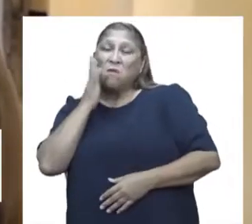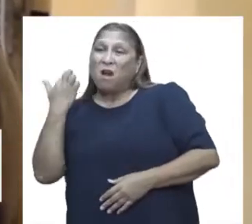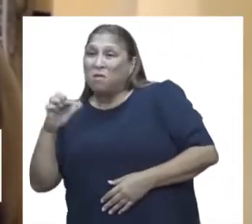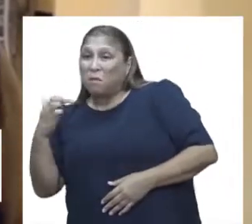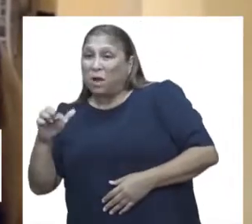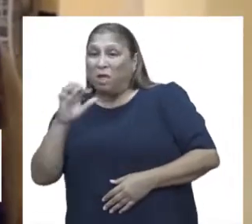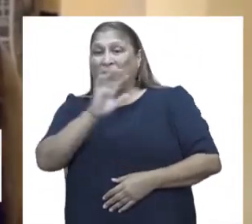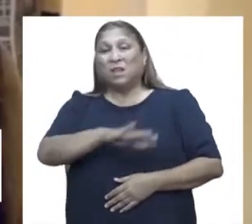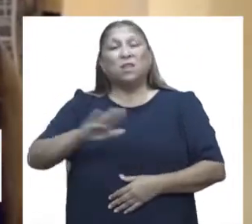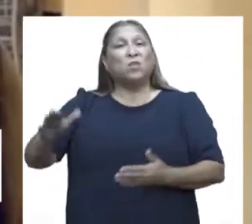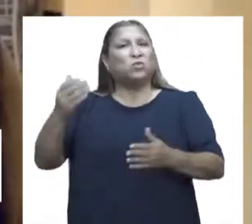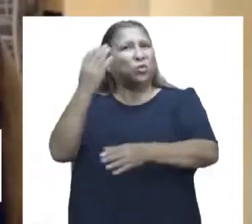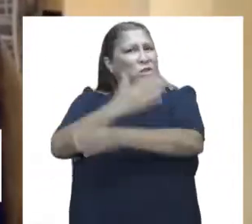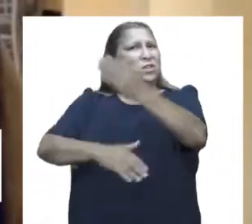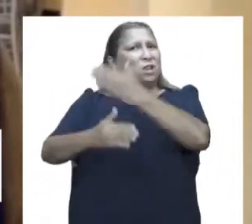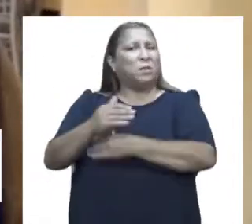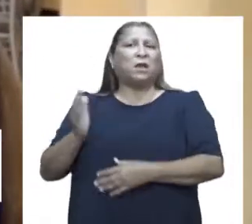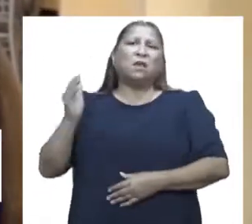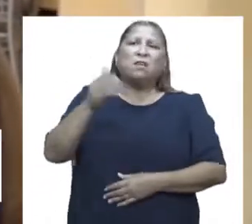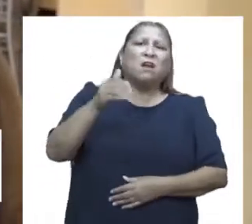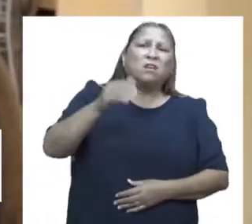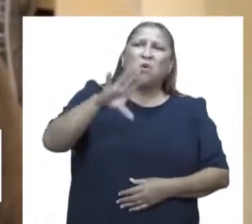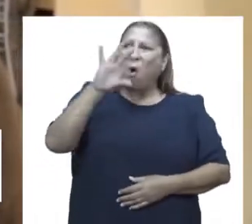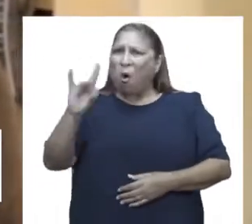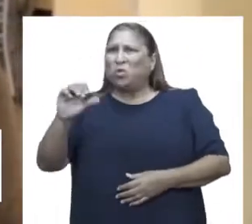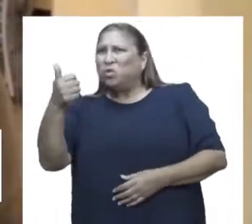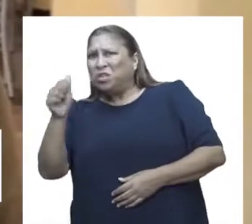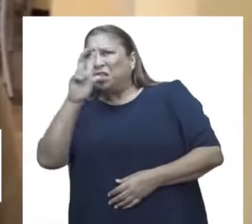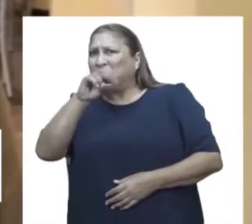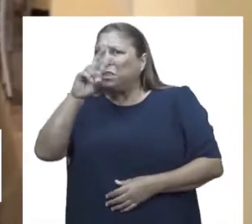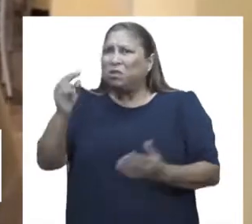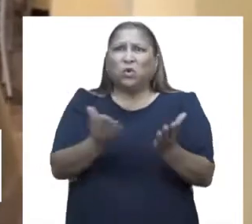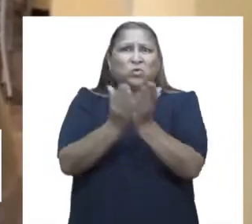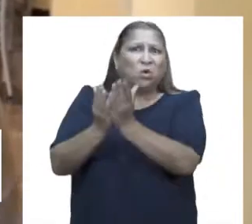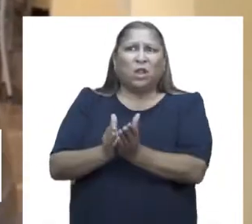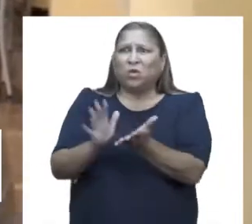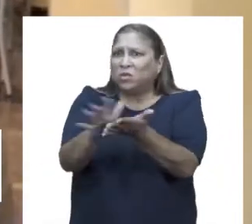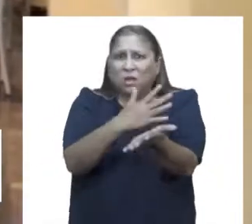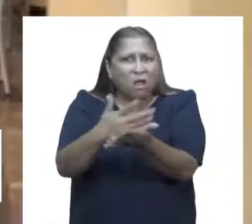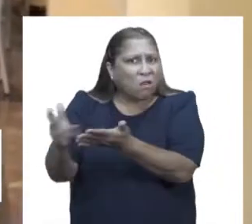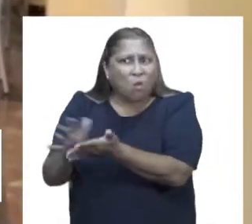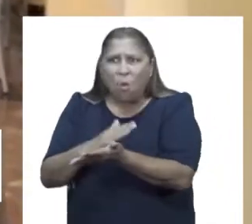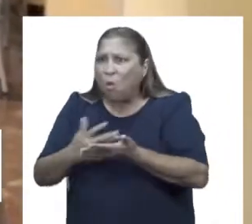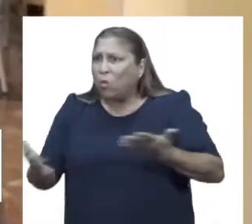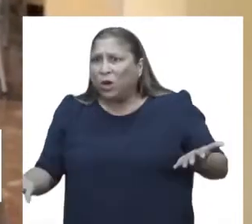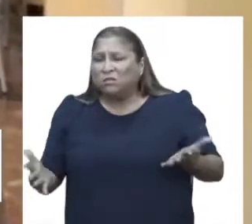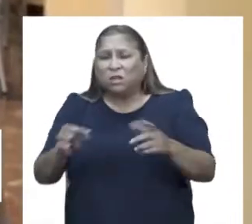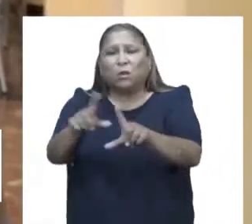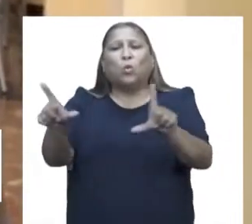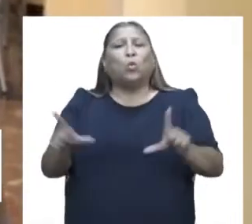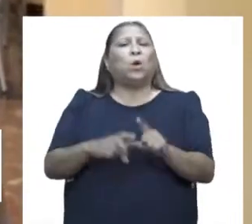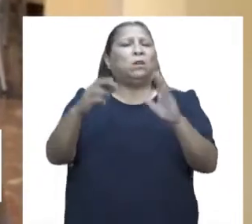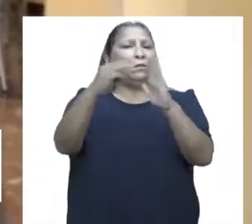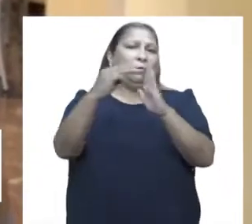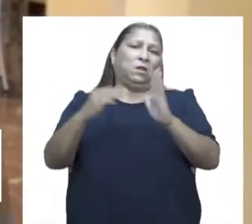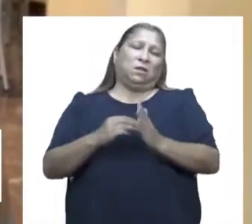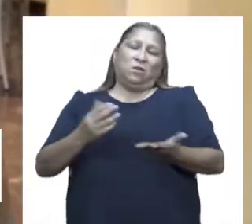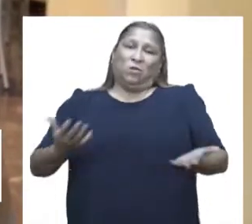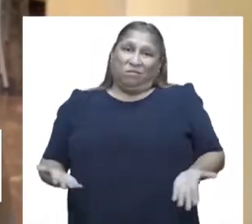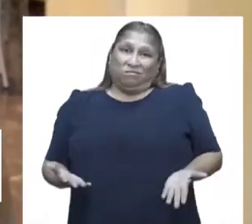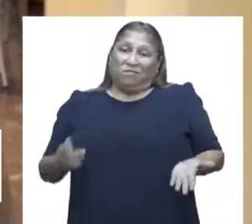discapacidad que ya han pasado por 8, 10, 22 colegios y no encuentran vacantes para sus hijos.